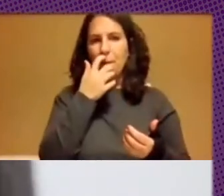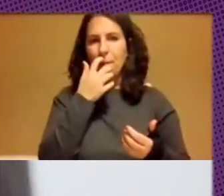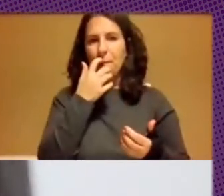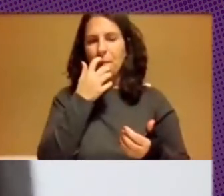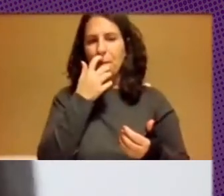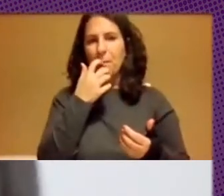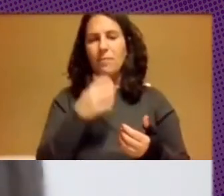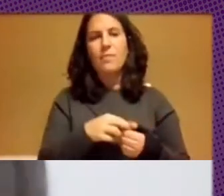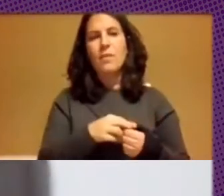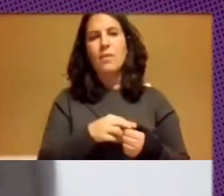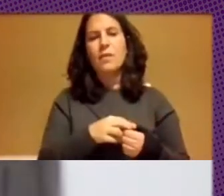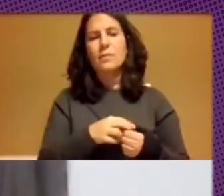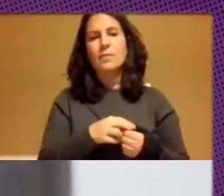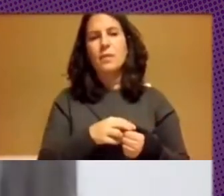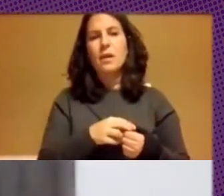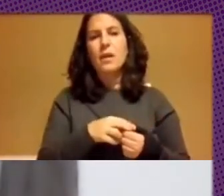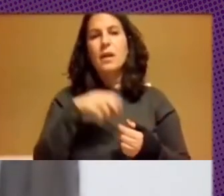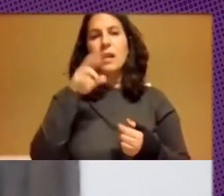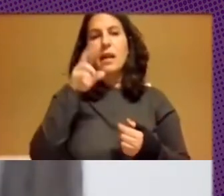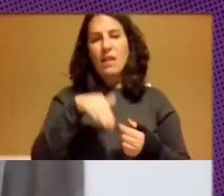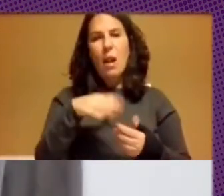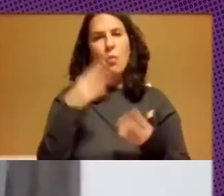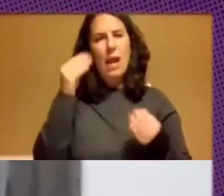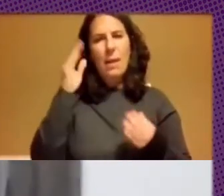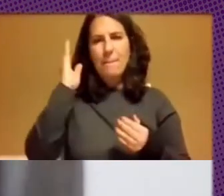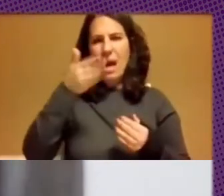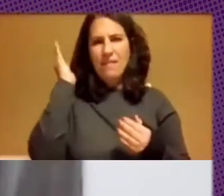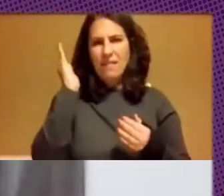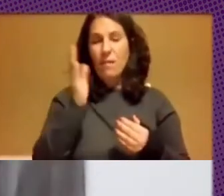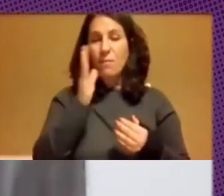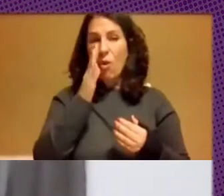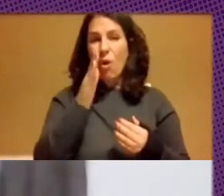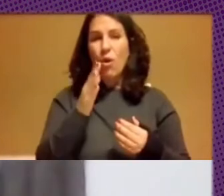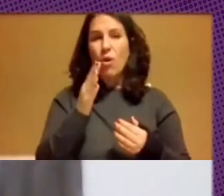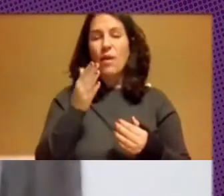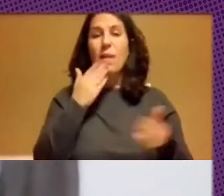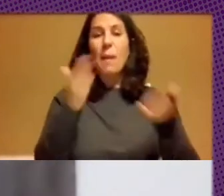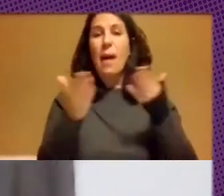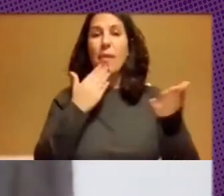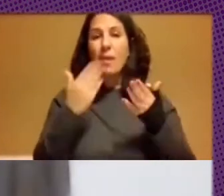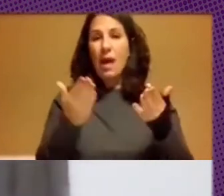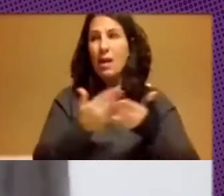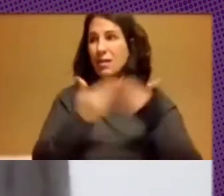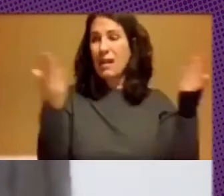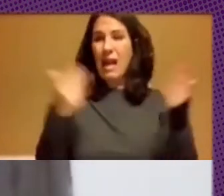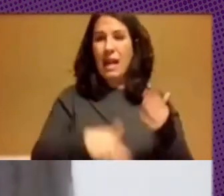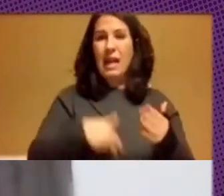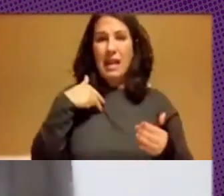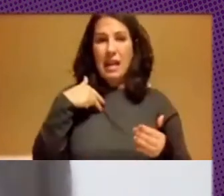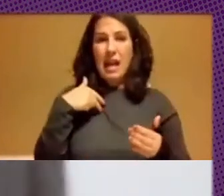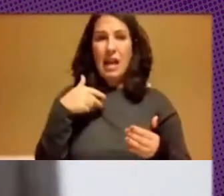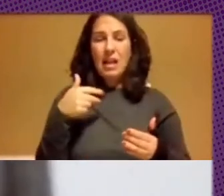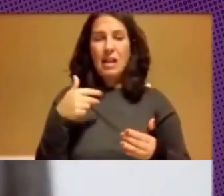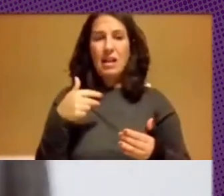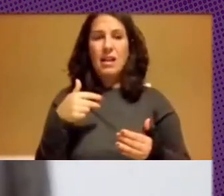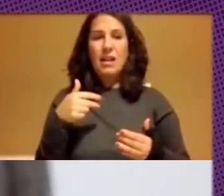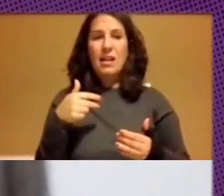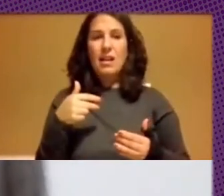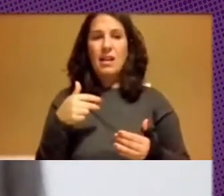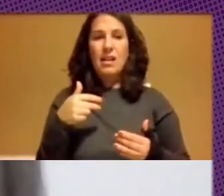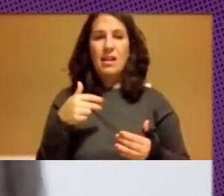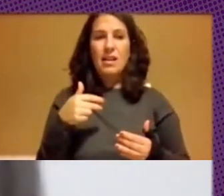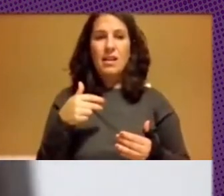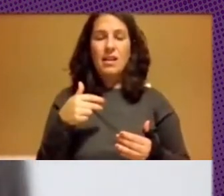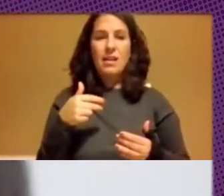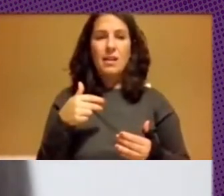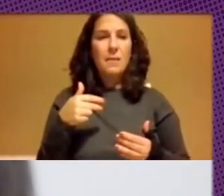Button que se vio muy resentido por el incremento de la demanda de pantalla hoy y del dictado